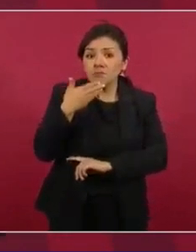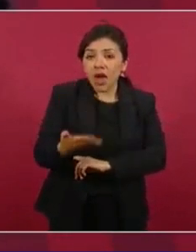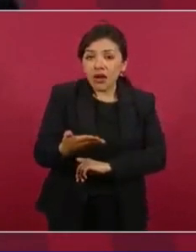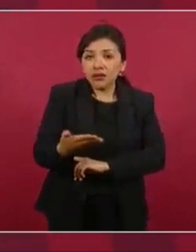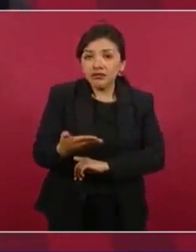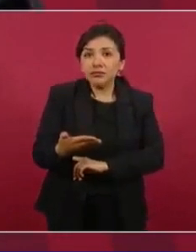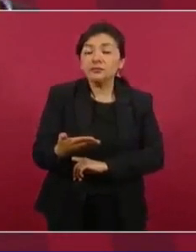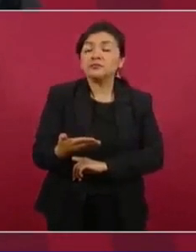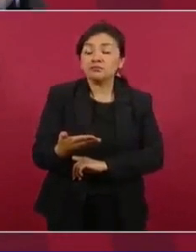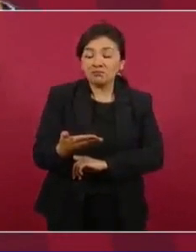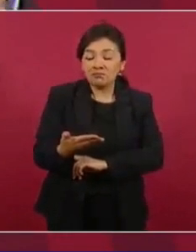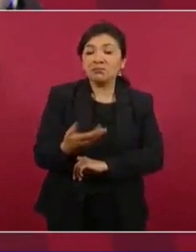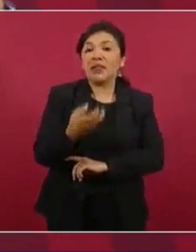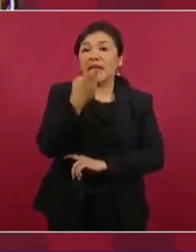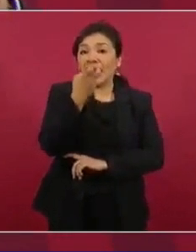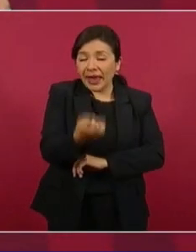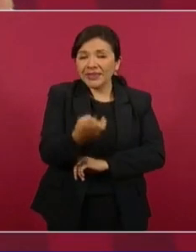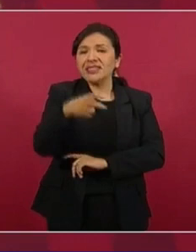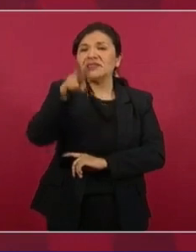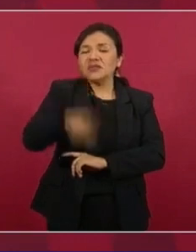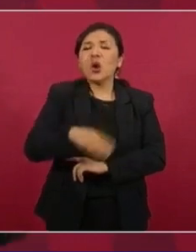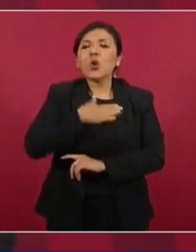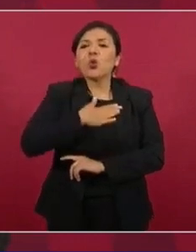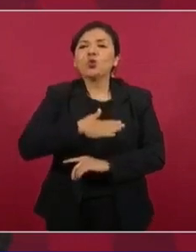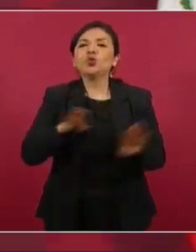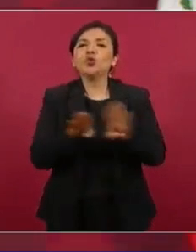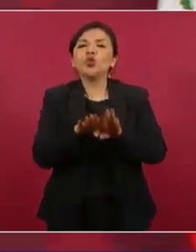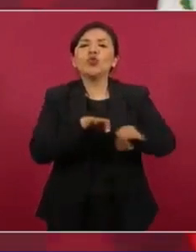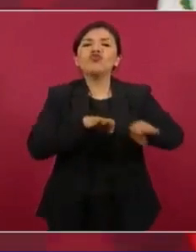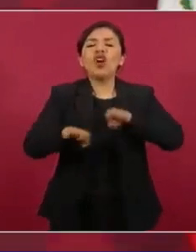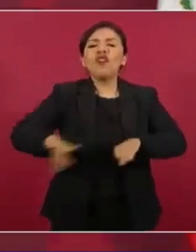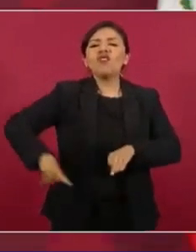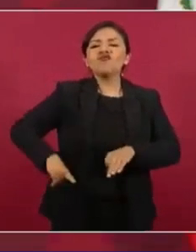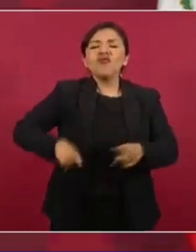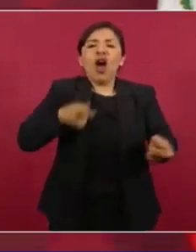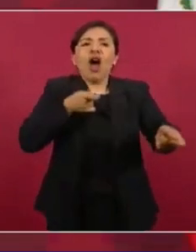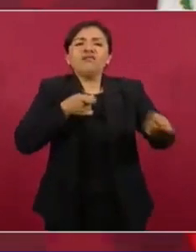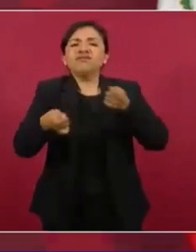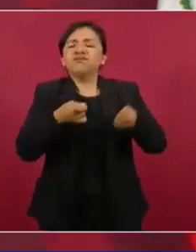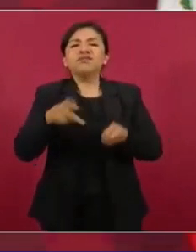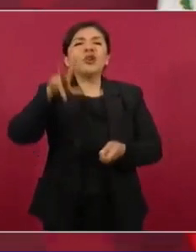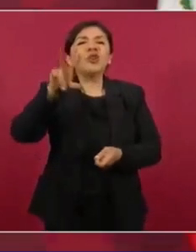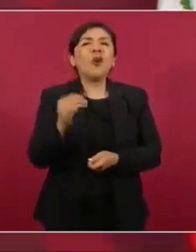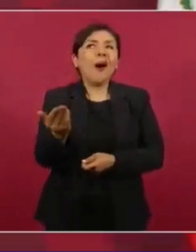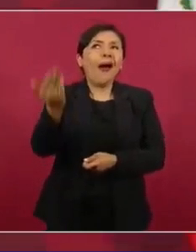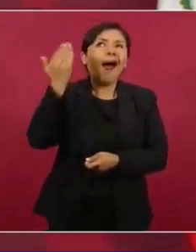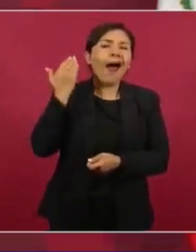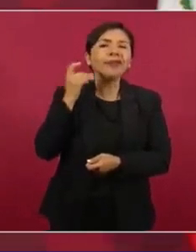y ese es un verdadero Estado de Derecho, no de chueco como era antes.